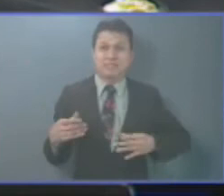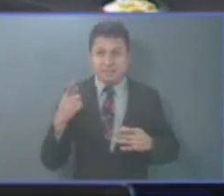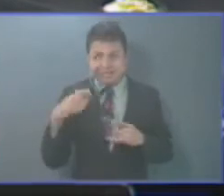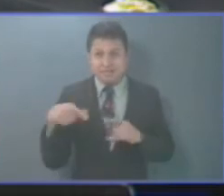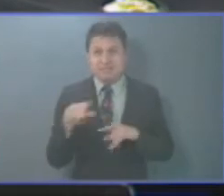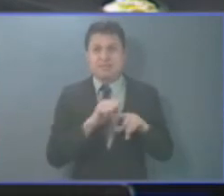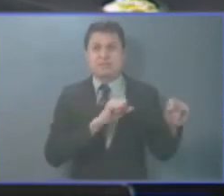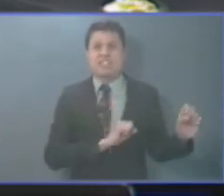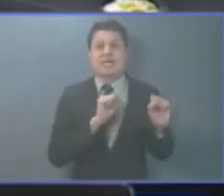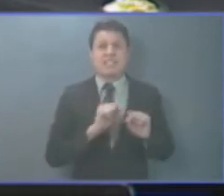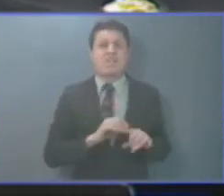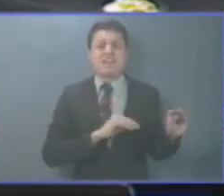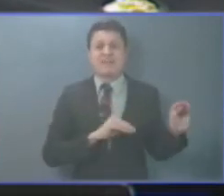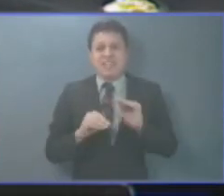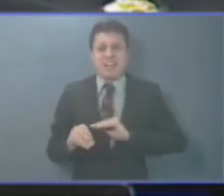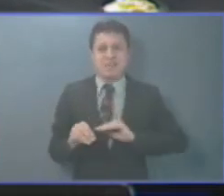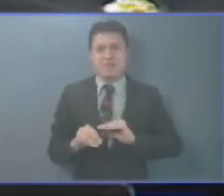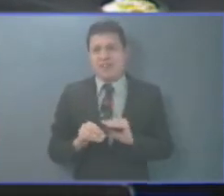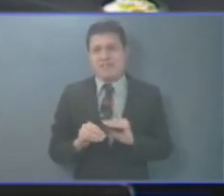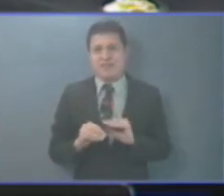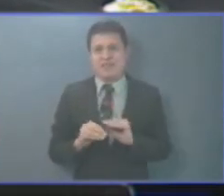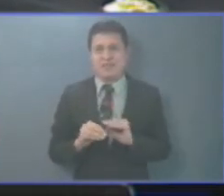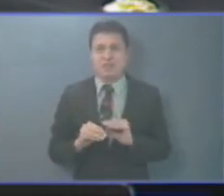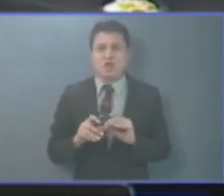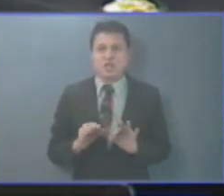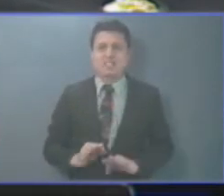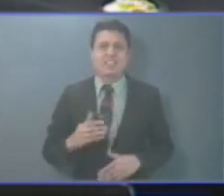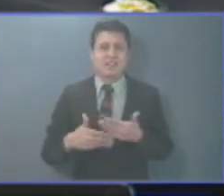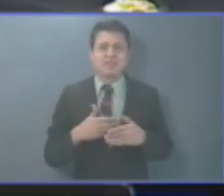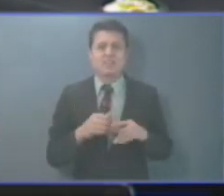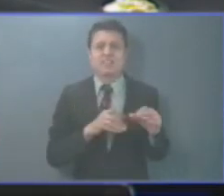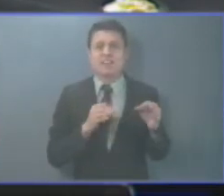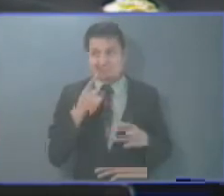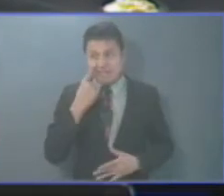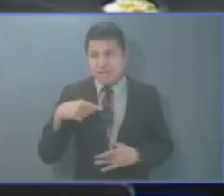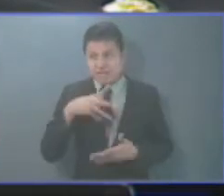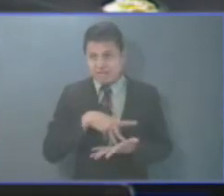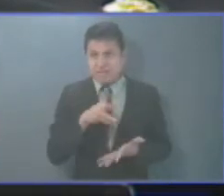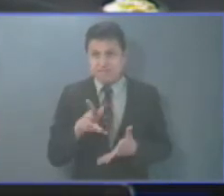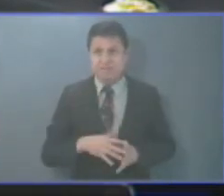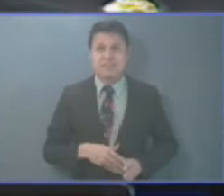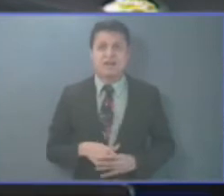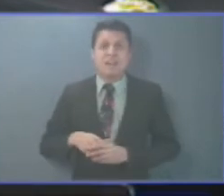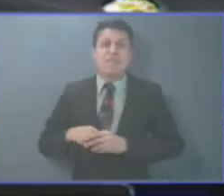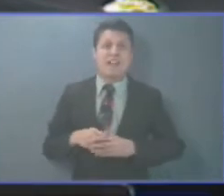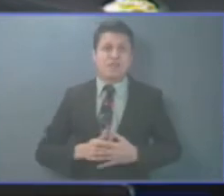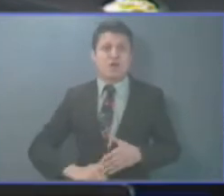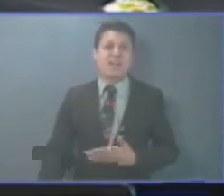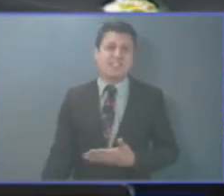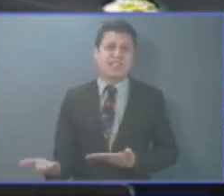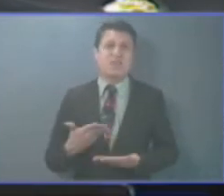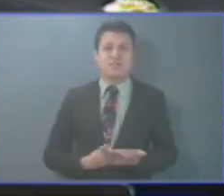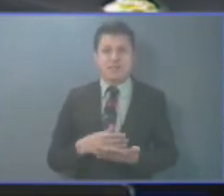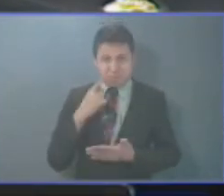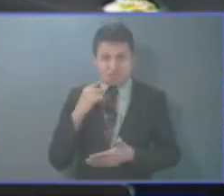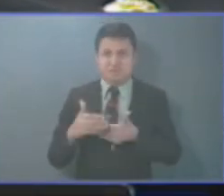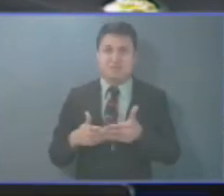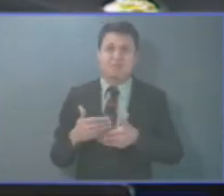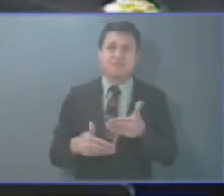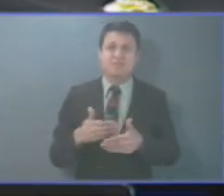puede resumir en pocas palabras. Le da responsabilidad al sector público para el bienestar de los discapacitados,